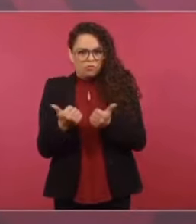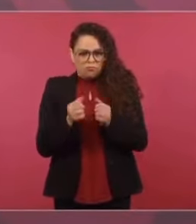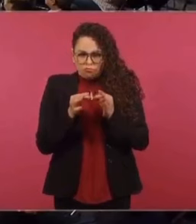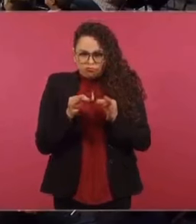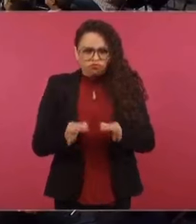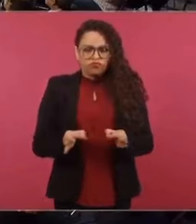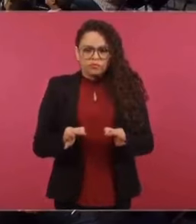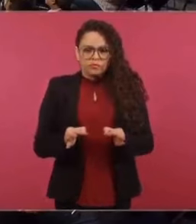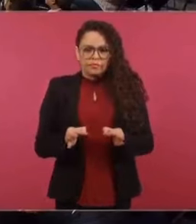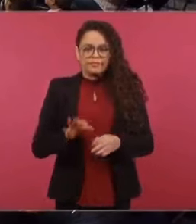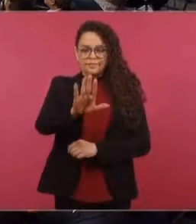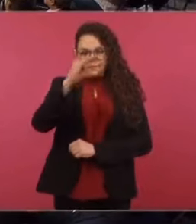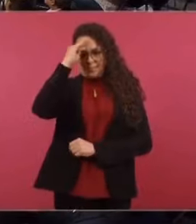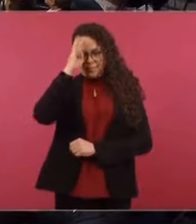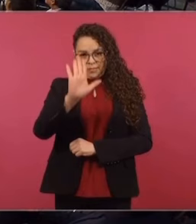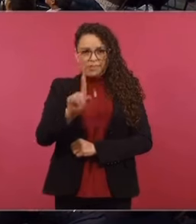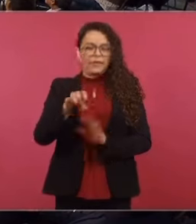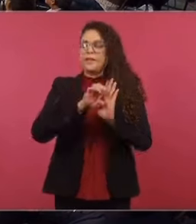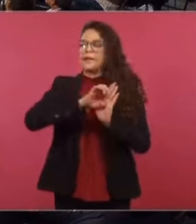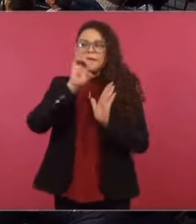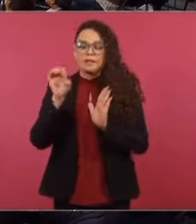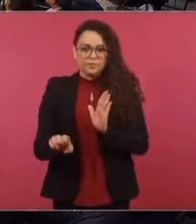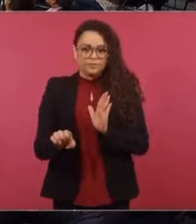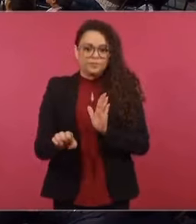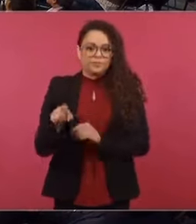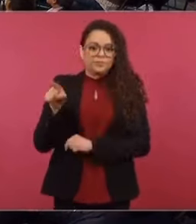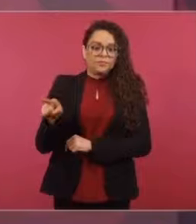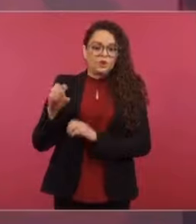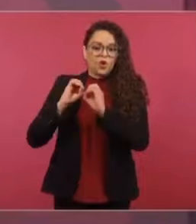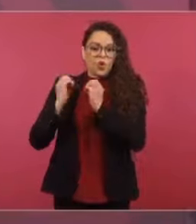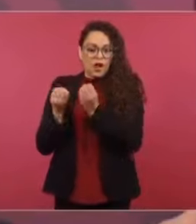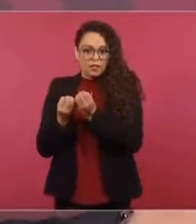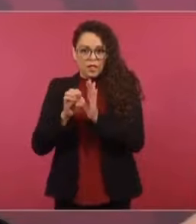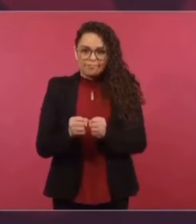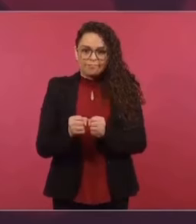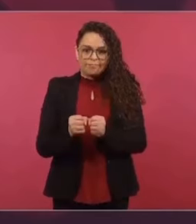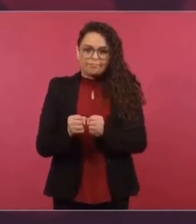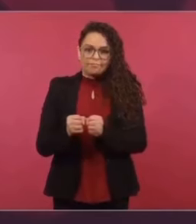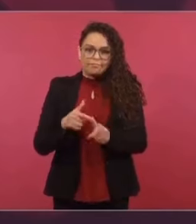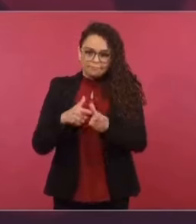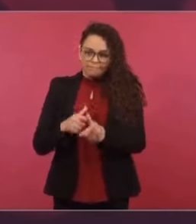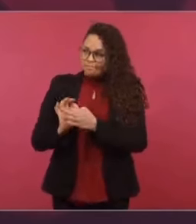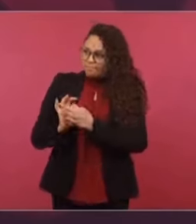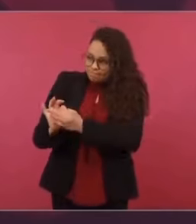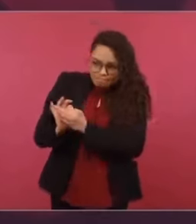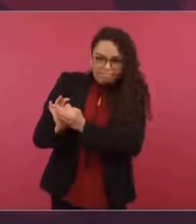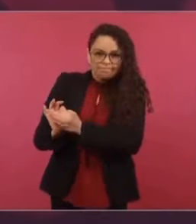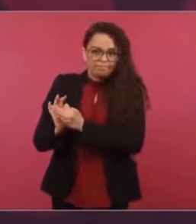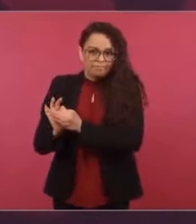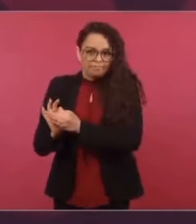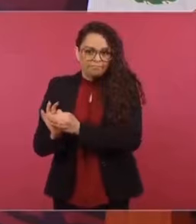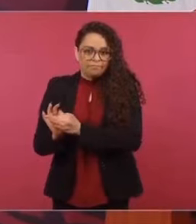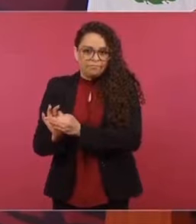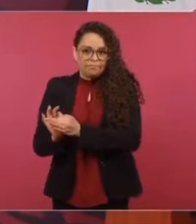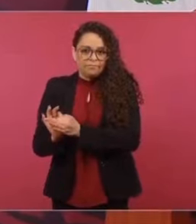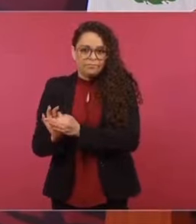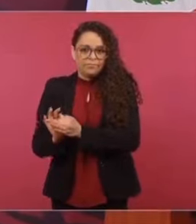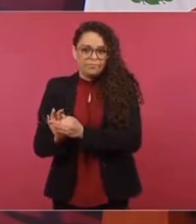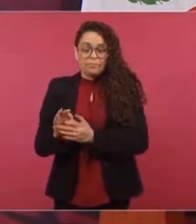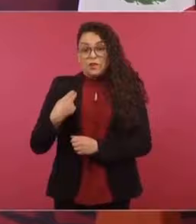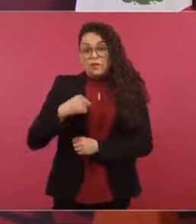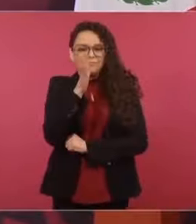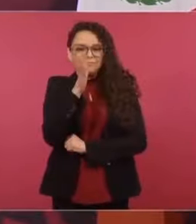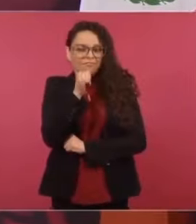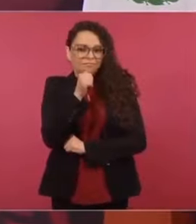Pero, por ejemplo, el financiamiento a organizaciones como las de Claudio de González, no podemos cerrarnos, no podemos